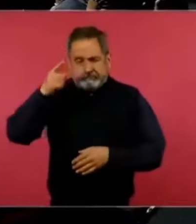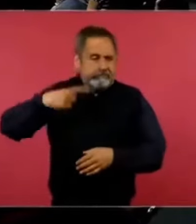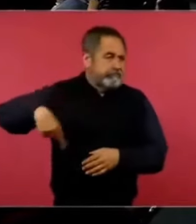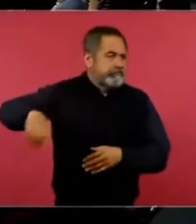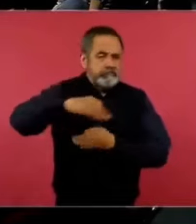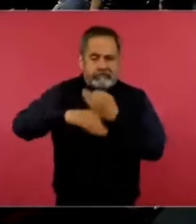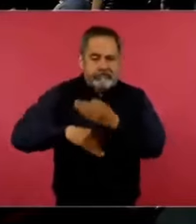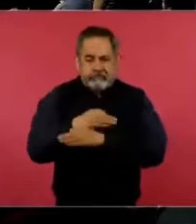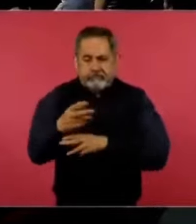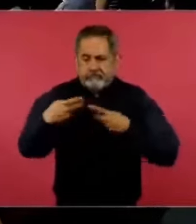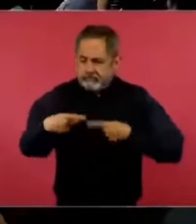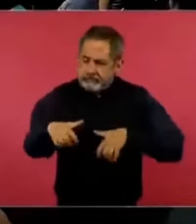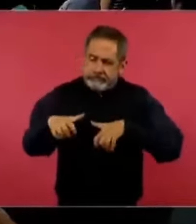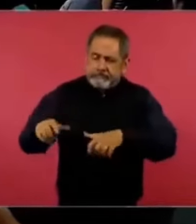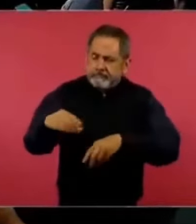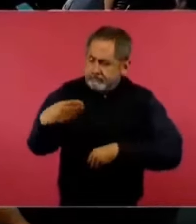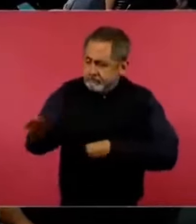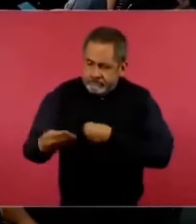más necesitados.